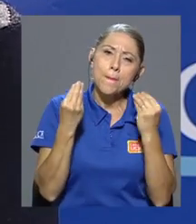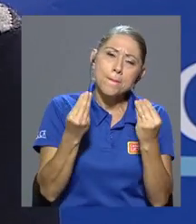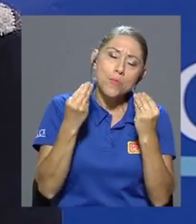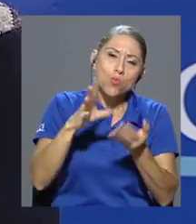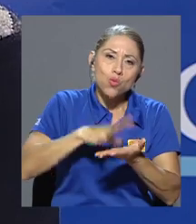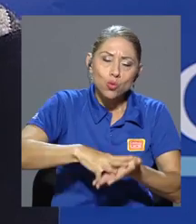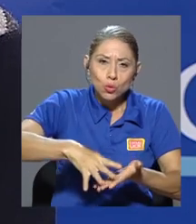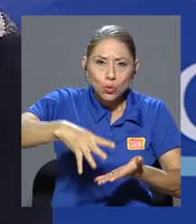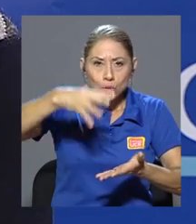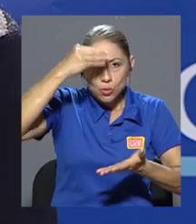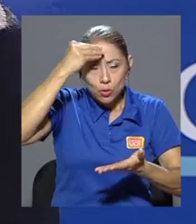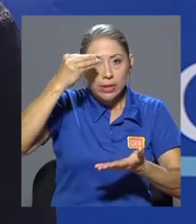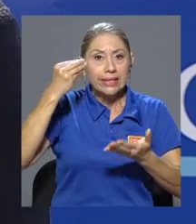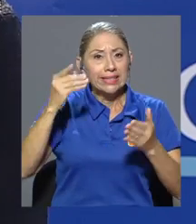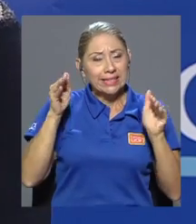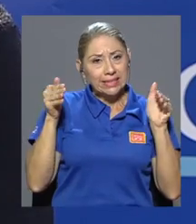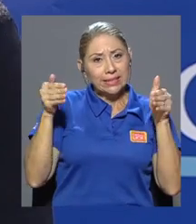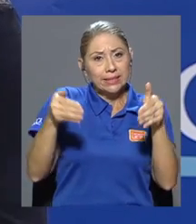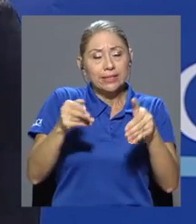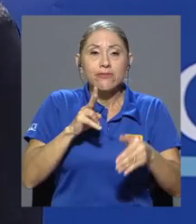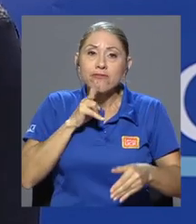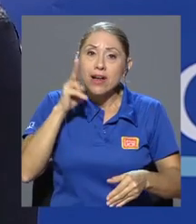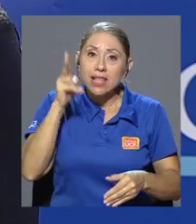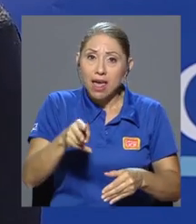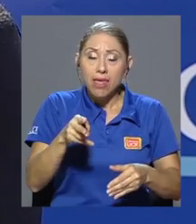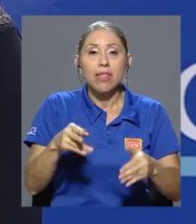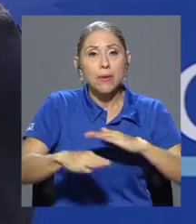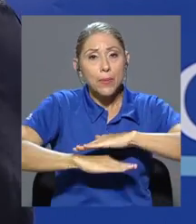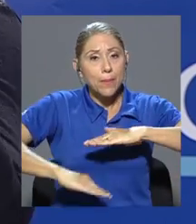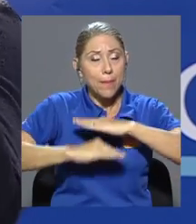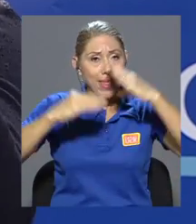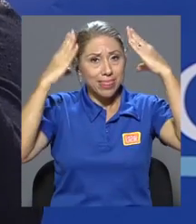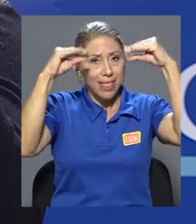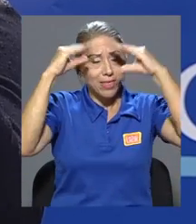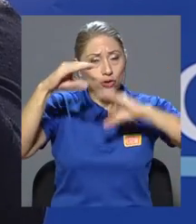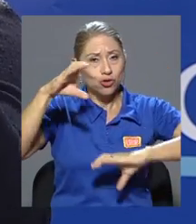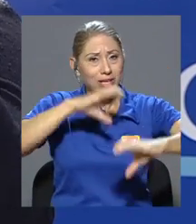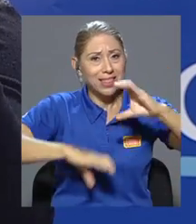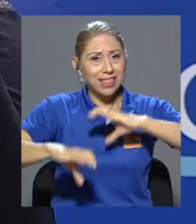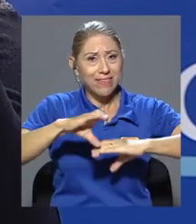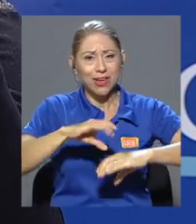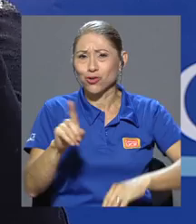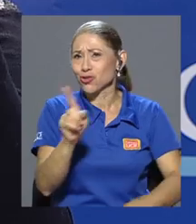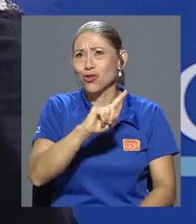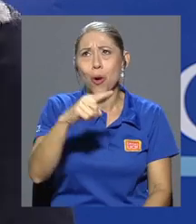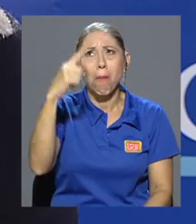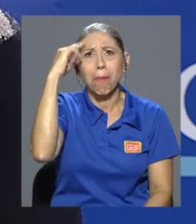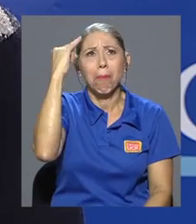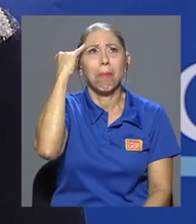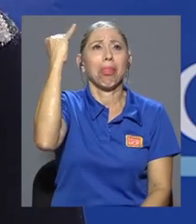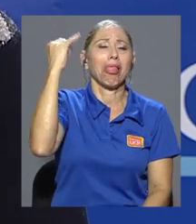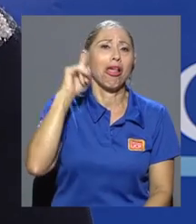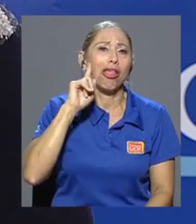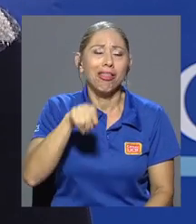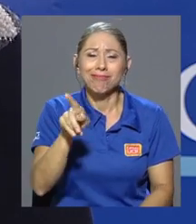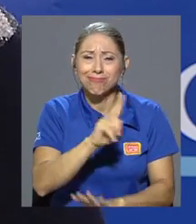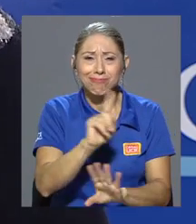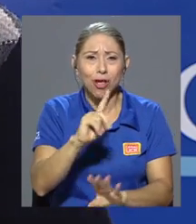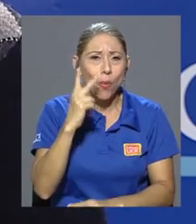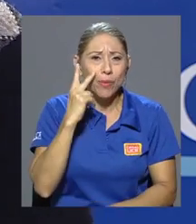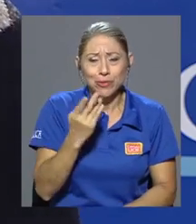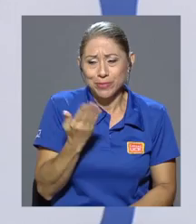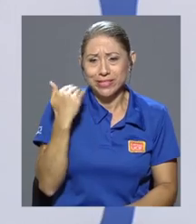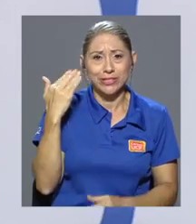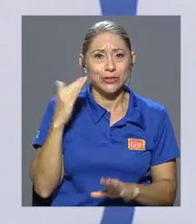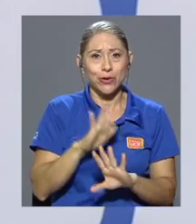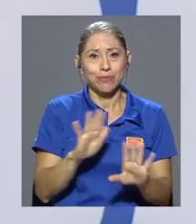sumamente centrado en la realidad, en datos científicos, no en locuraciones o en ocurrencias como hemos visto últimamente en